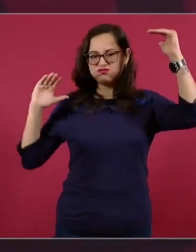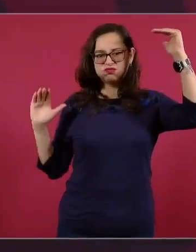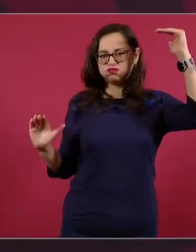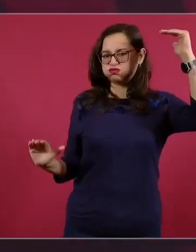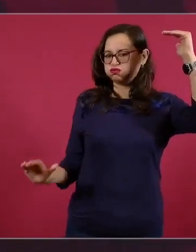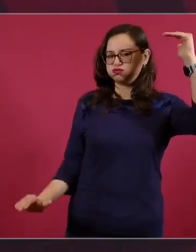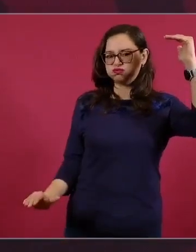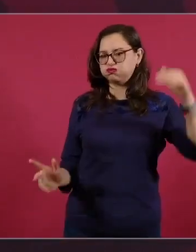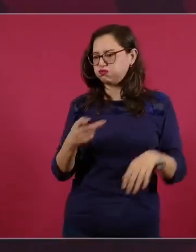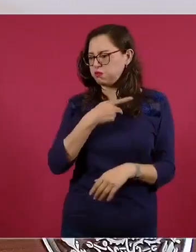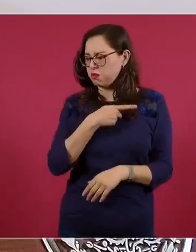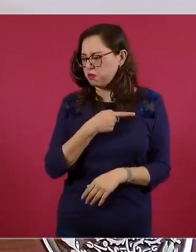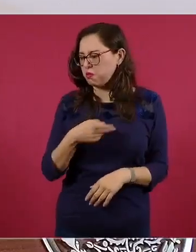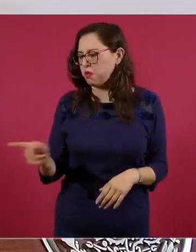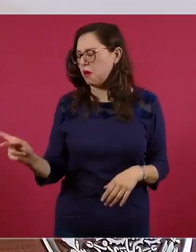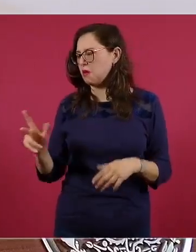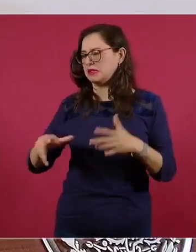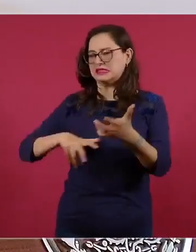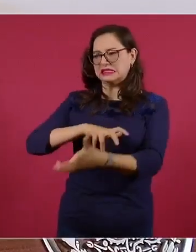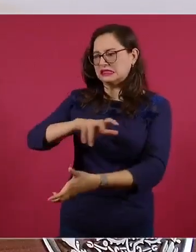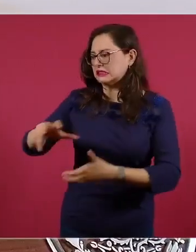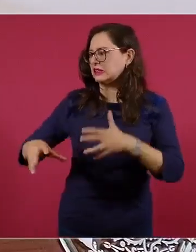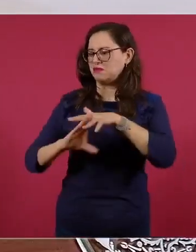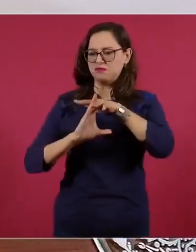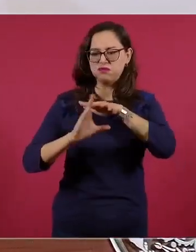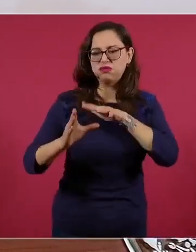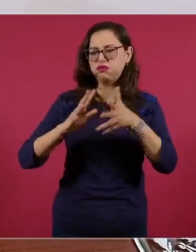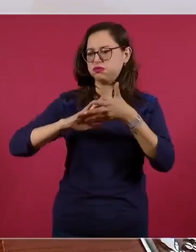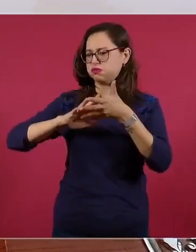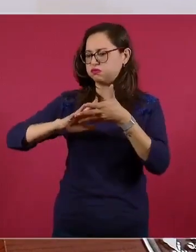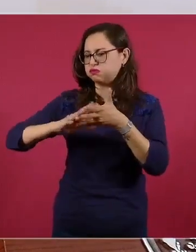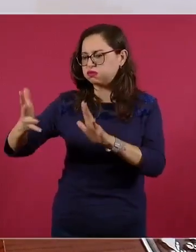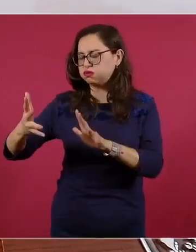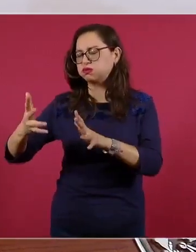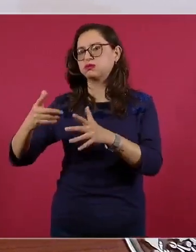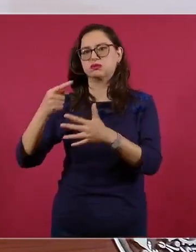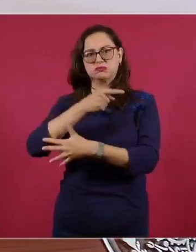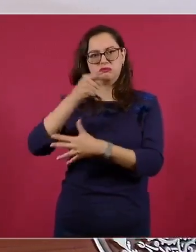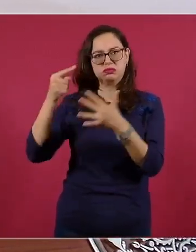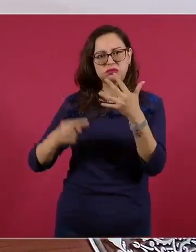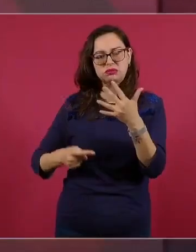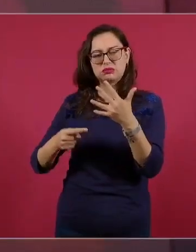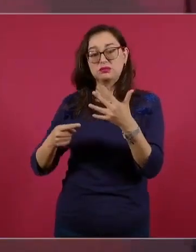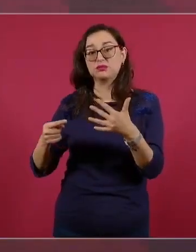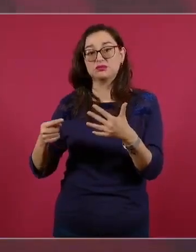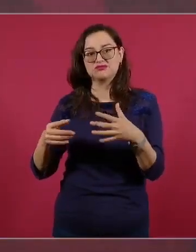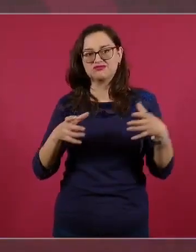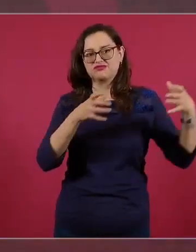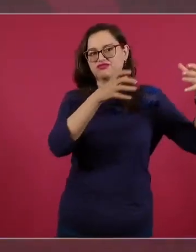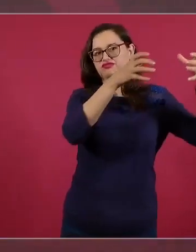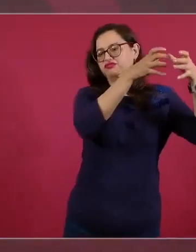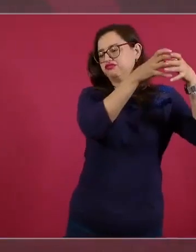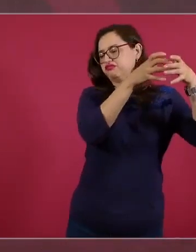Por eso la migración, por eso la violencia, por eso otros males, de modo